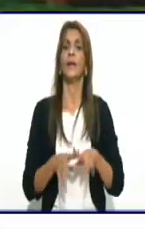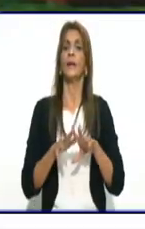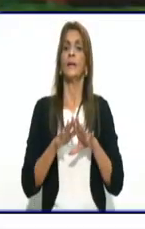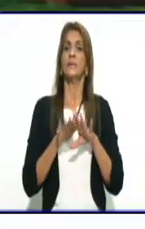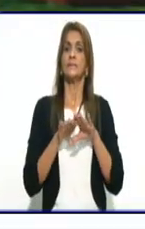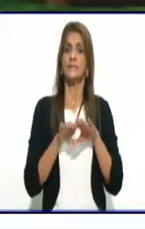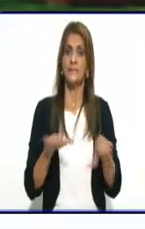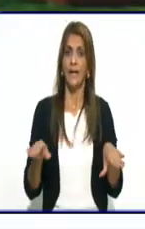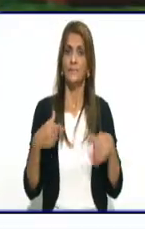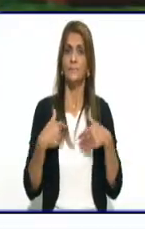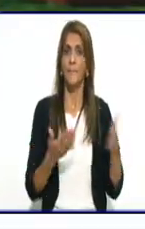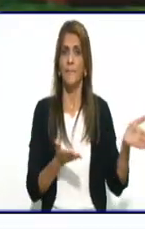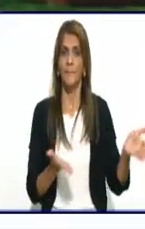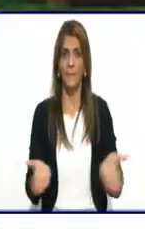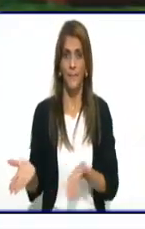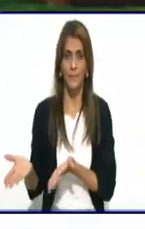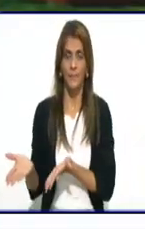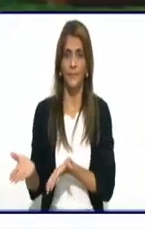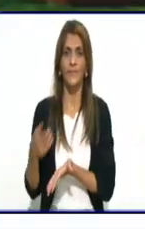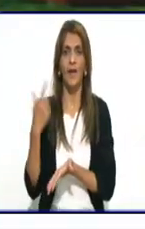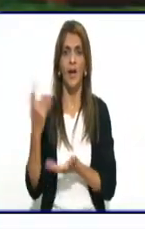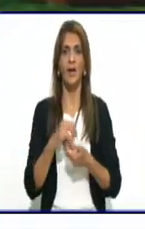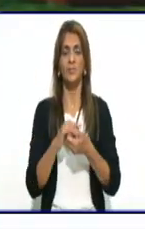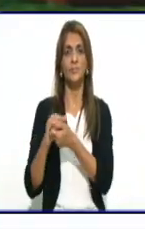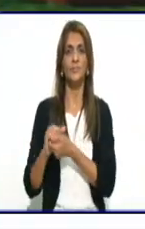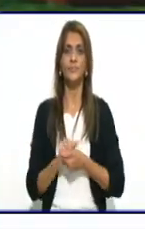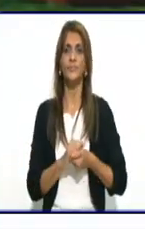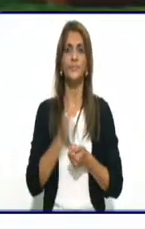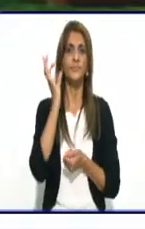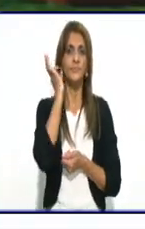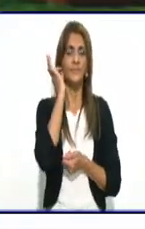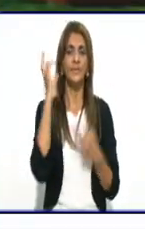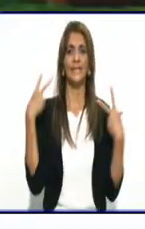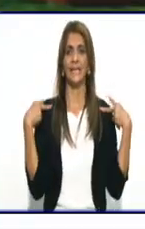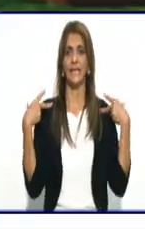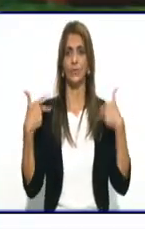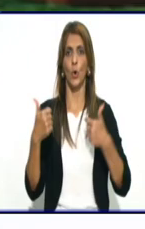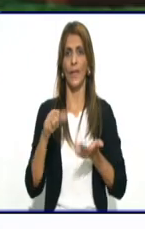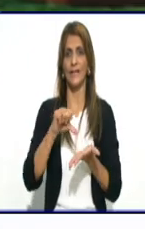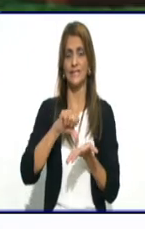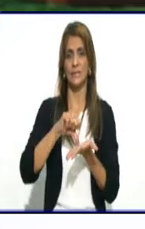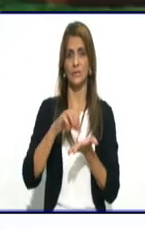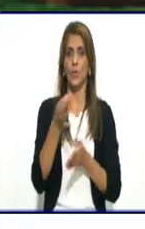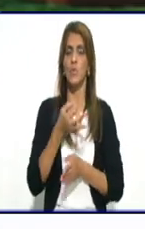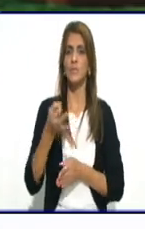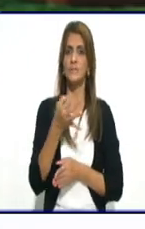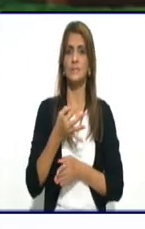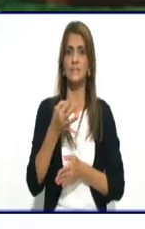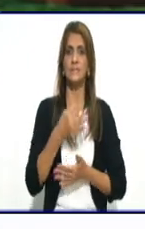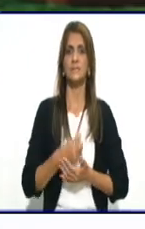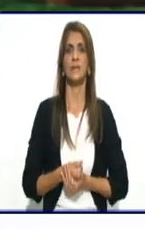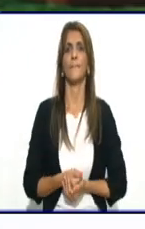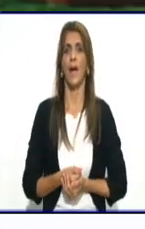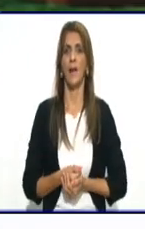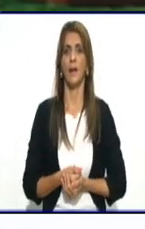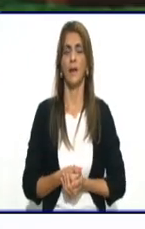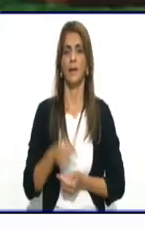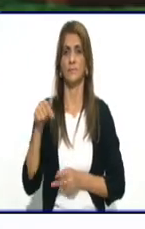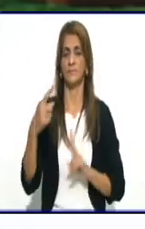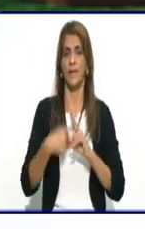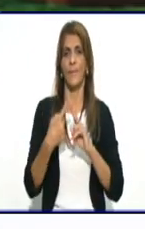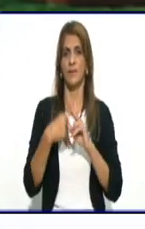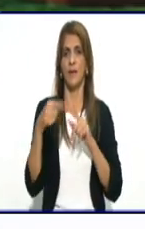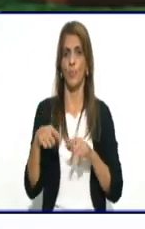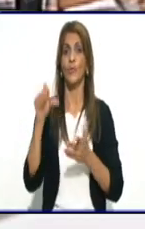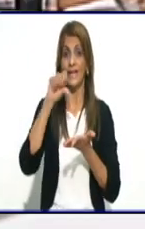Recibiendo en nuestro programa Isabel Agüero, directora del Centro Municipal de Higiene y Epidemiología en el municipio de Bayamo.